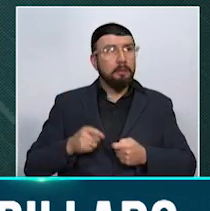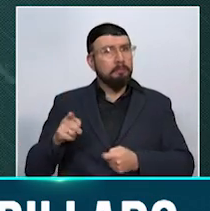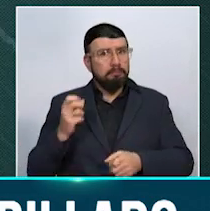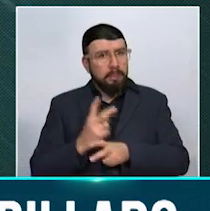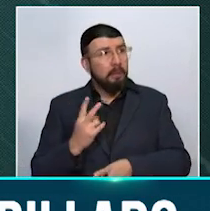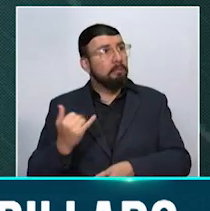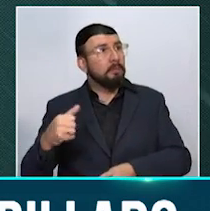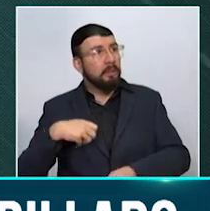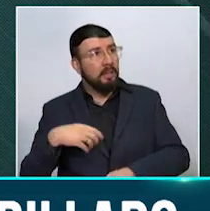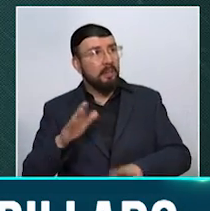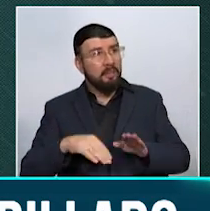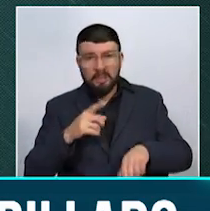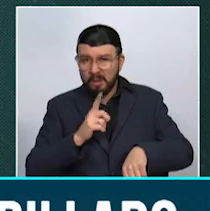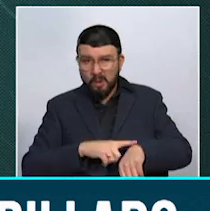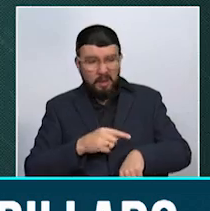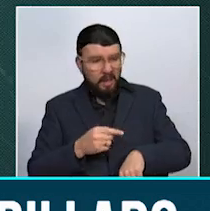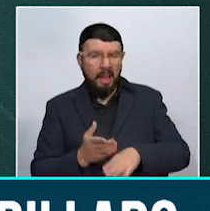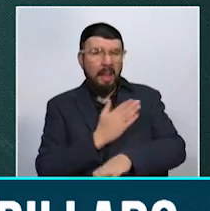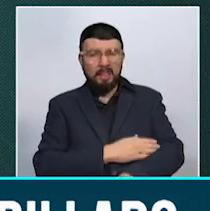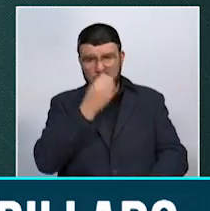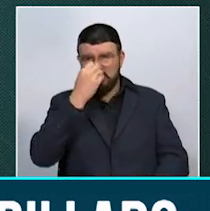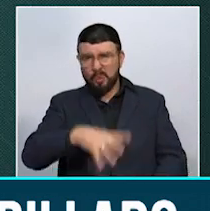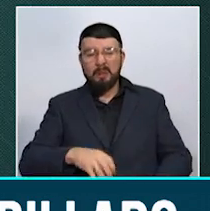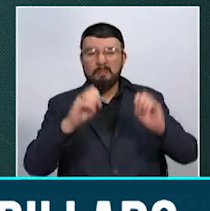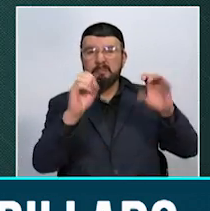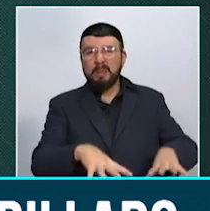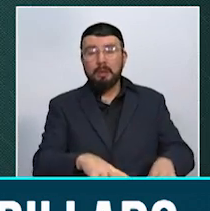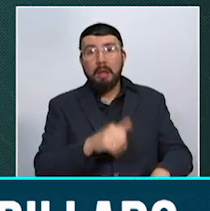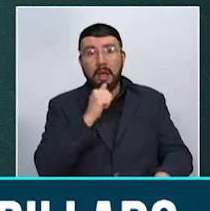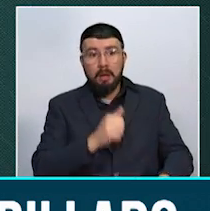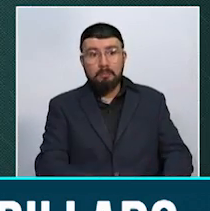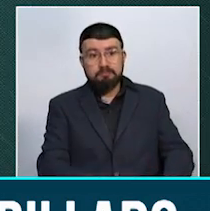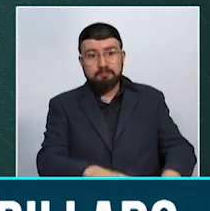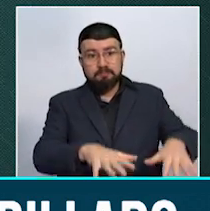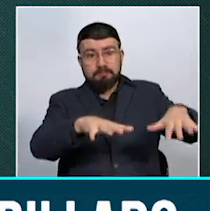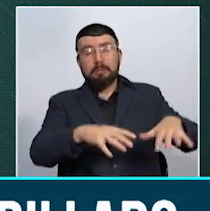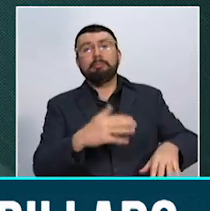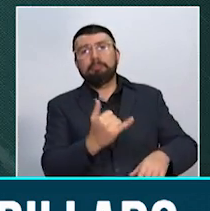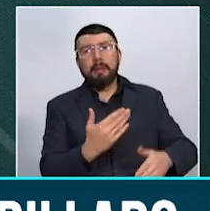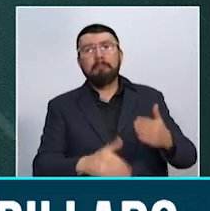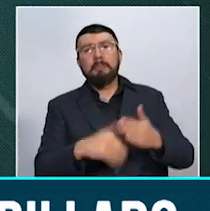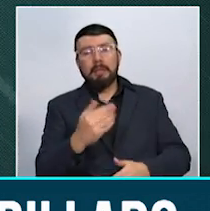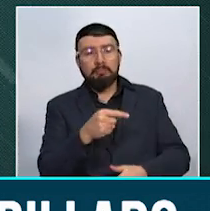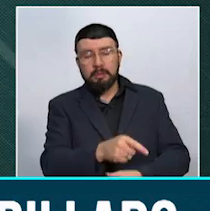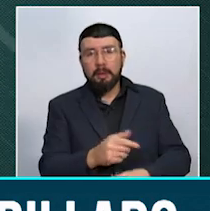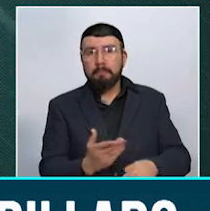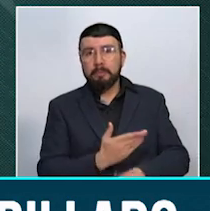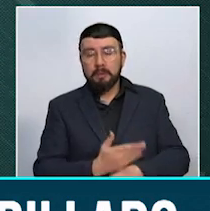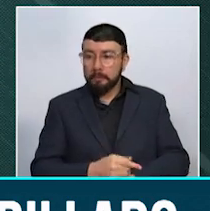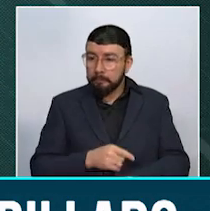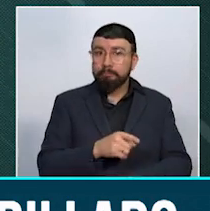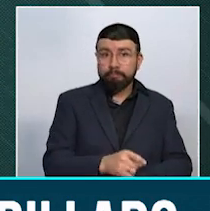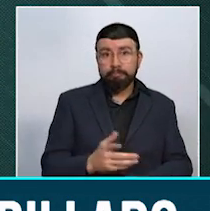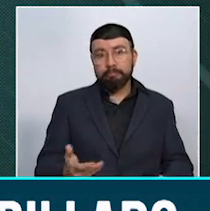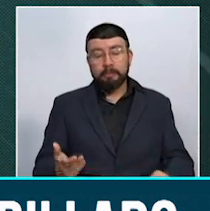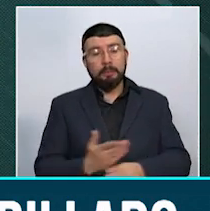el sacar las basuras a destiempo hace que precisamente se empiece a tapar allí el alcantarillado generando